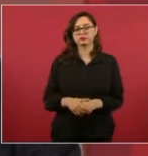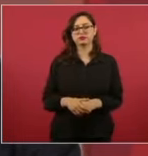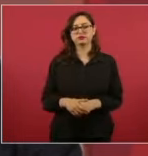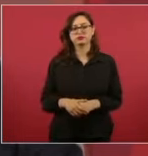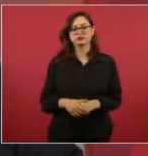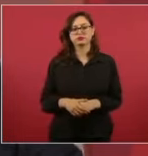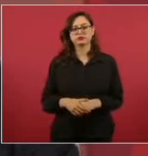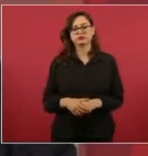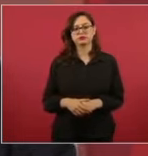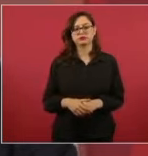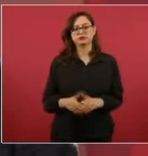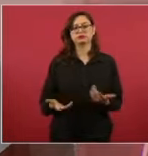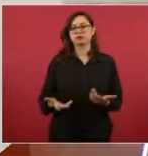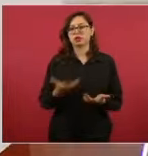pintas racistas. Música Música